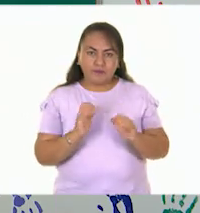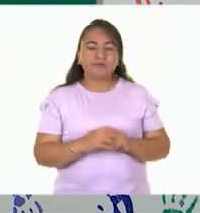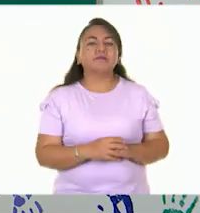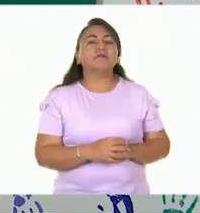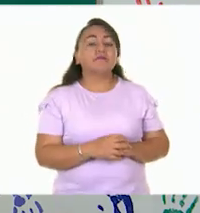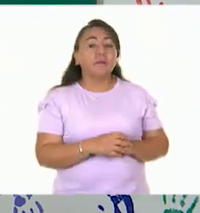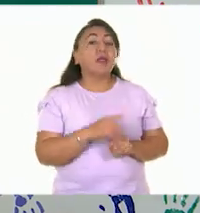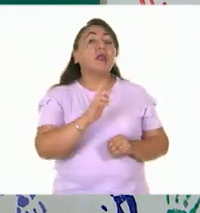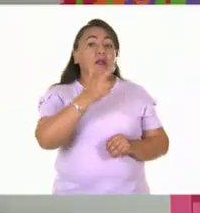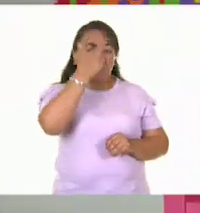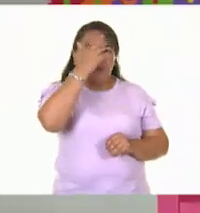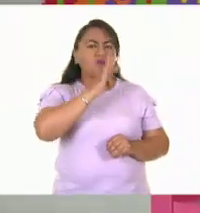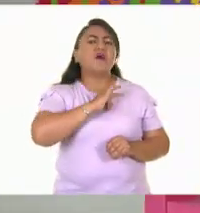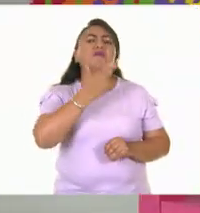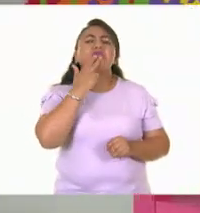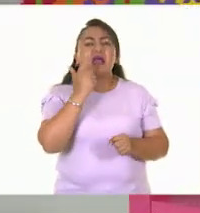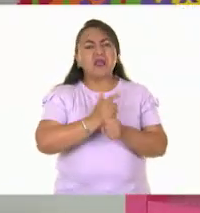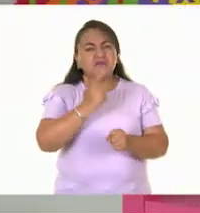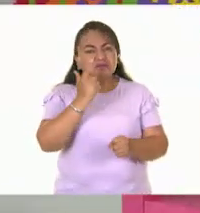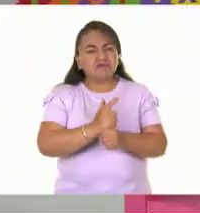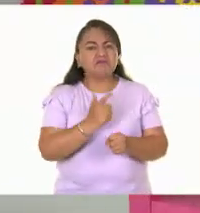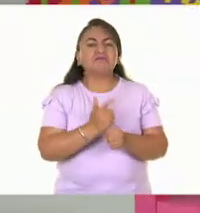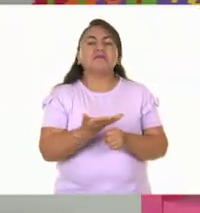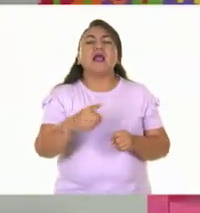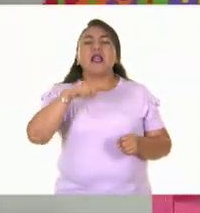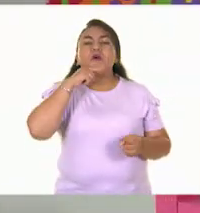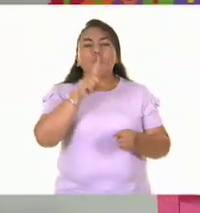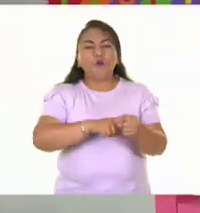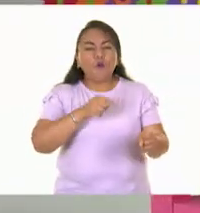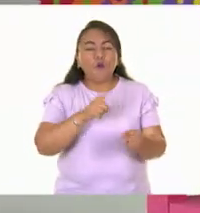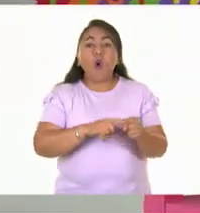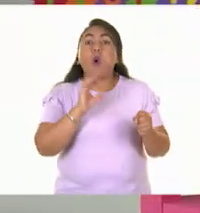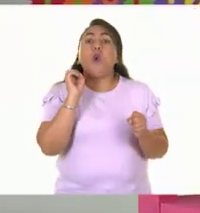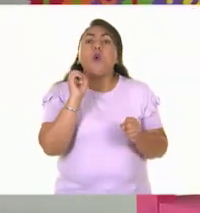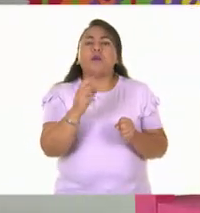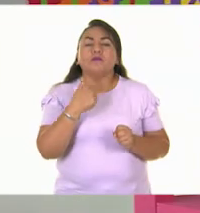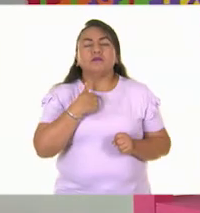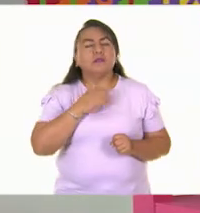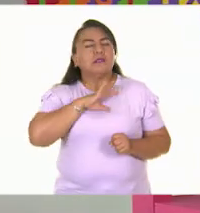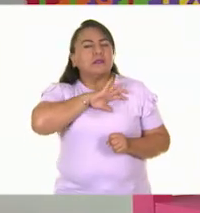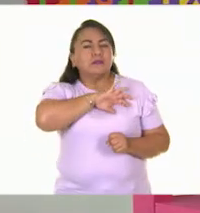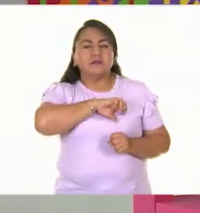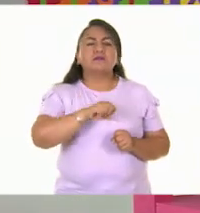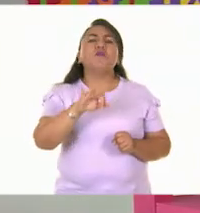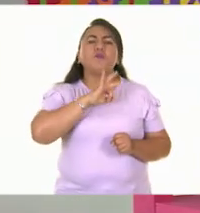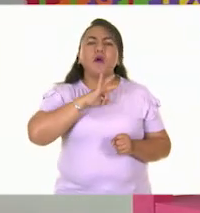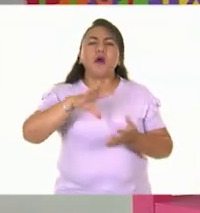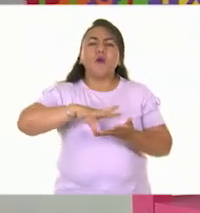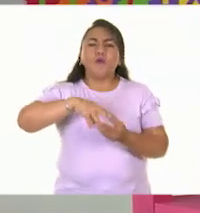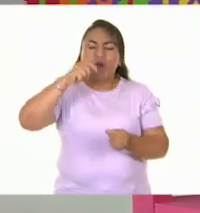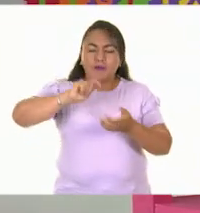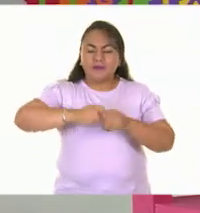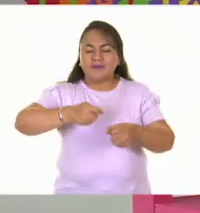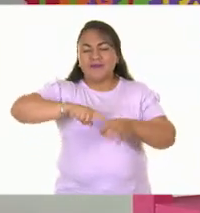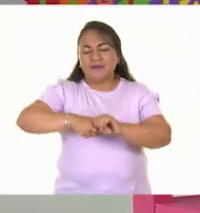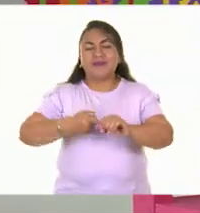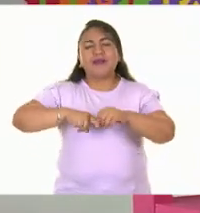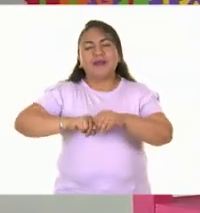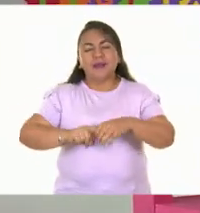la hoja. Así es. Y recuerden que pueden utilizar gises, lápices de colores o algo que me gustó mucho fue esto, de hacer el polvito con el lápiz de